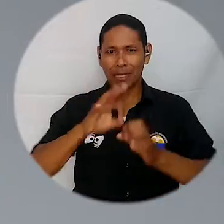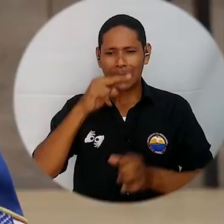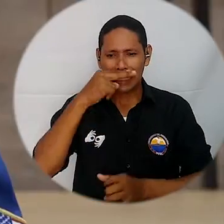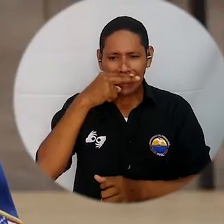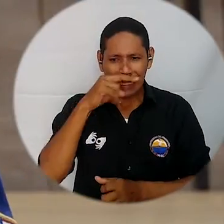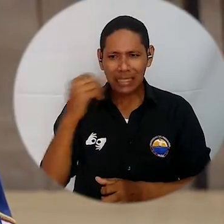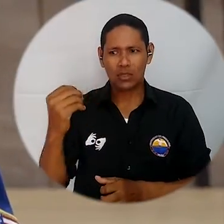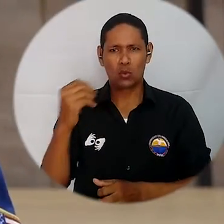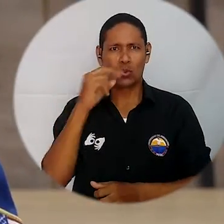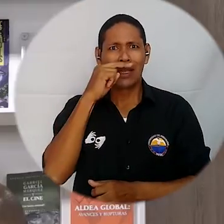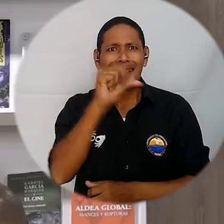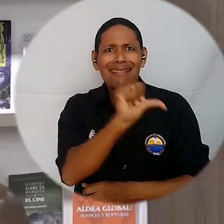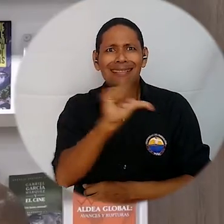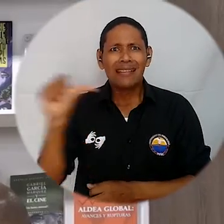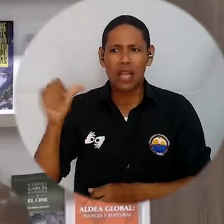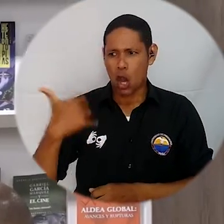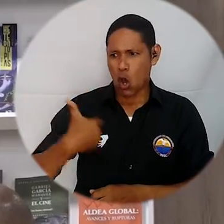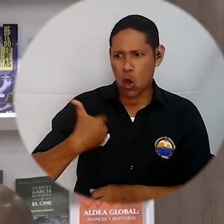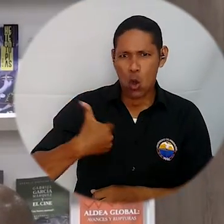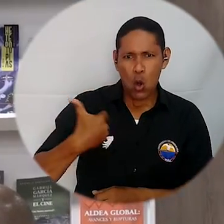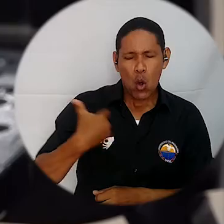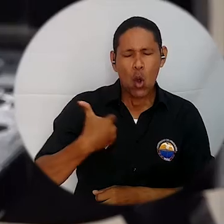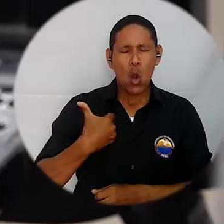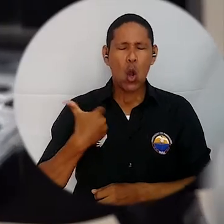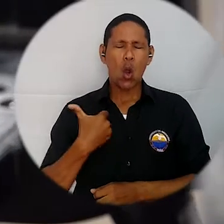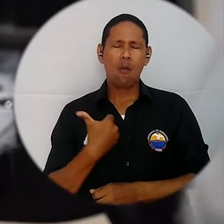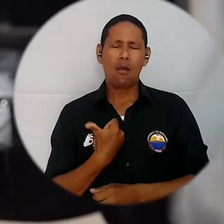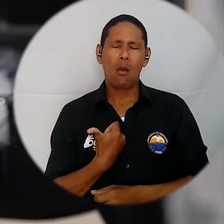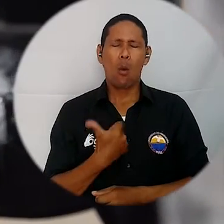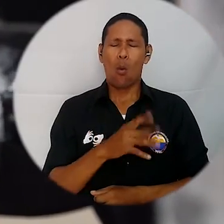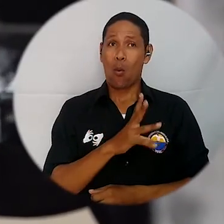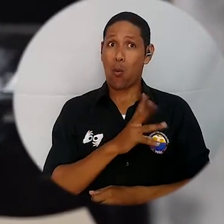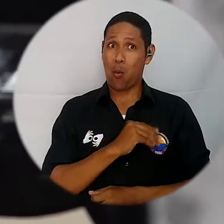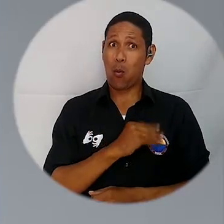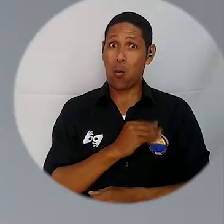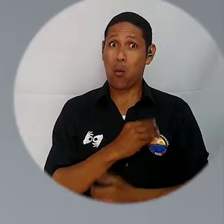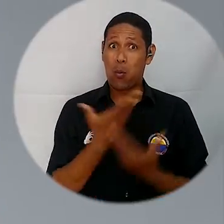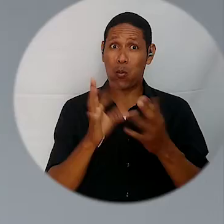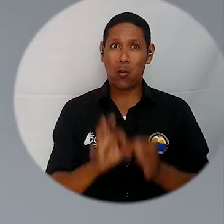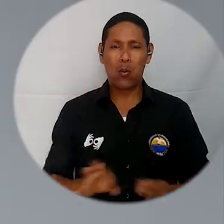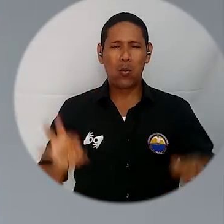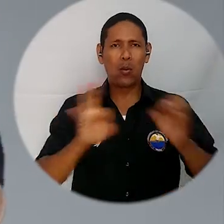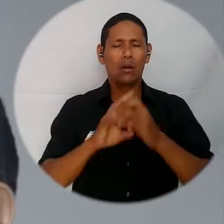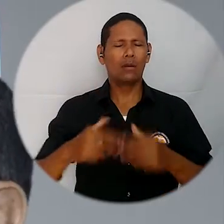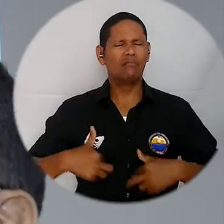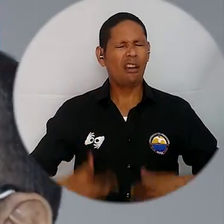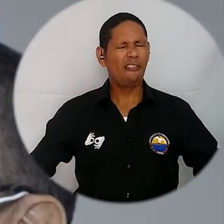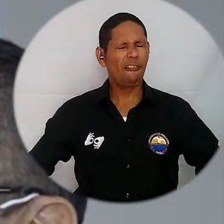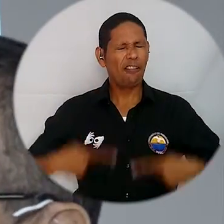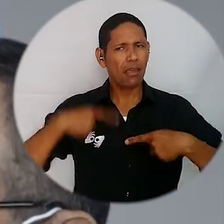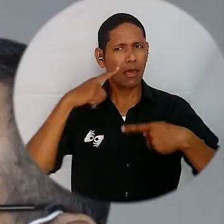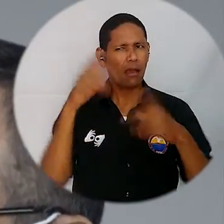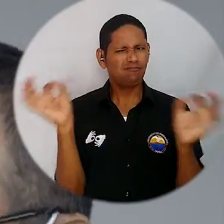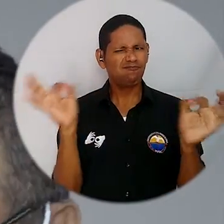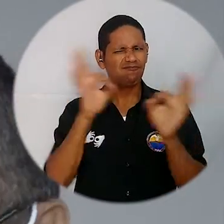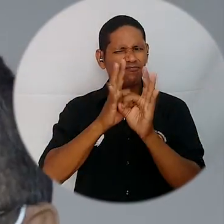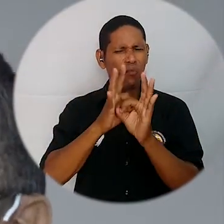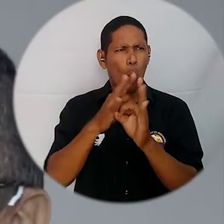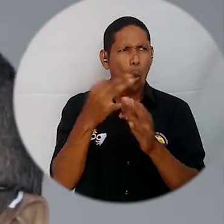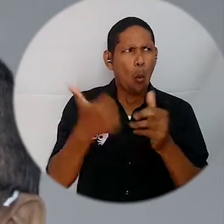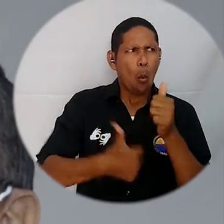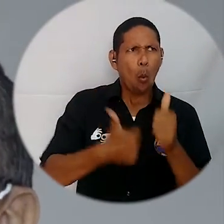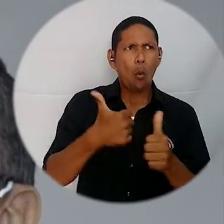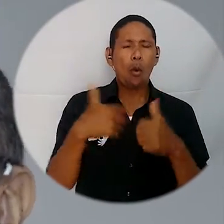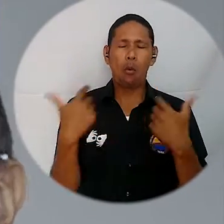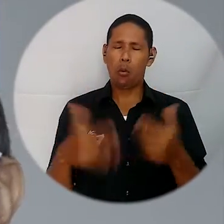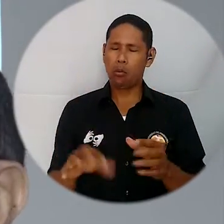los niños, a las niñas, a los adolescentes, a los jóvenes, para tener una nueva perspectiva de vida, para pensar